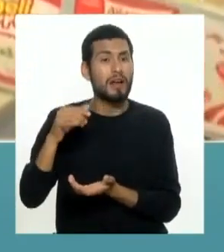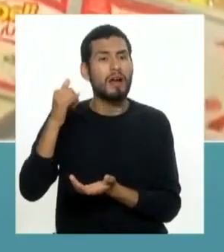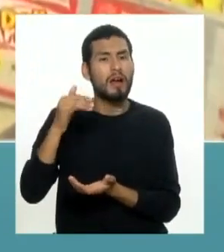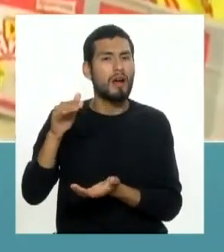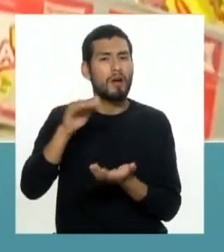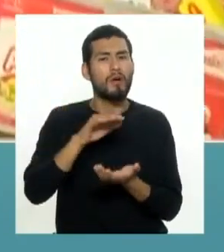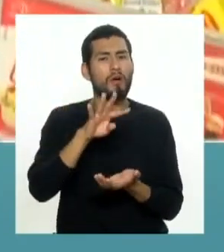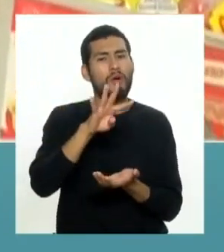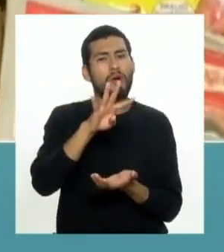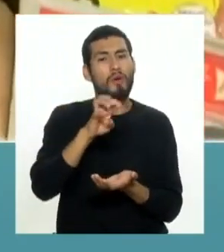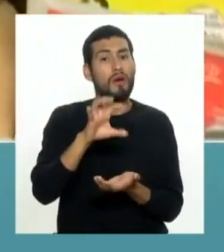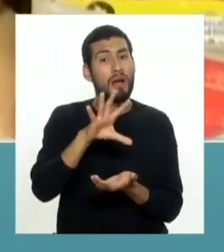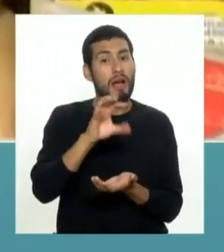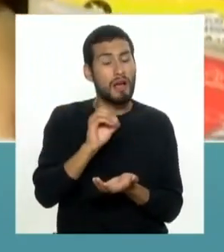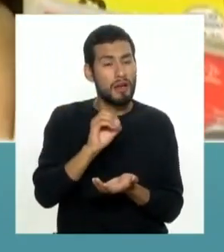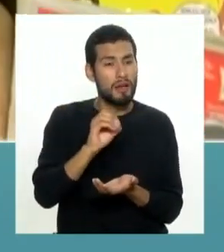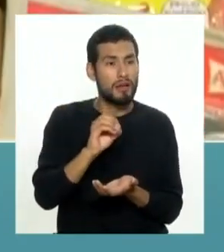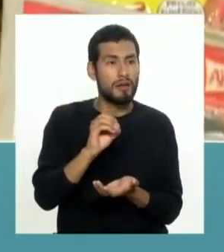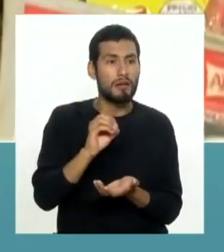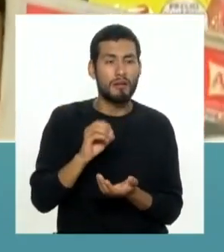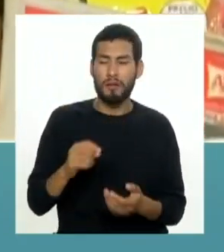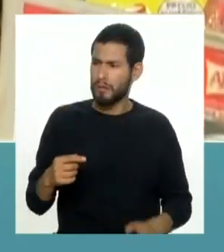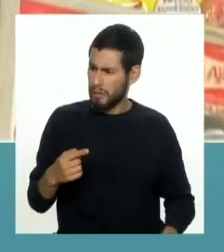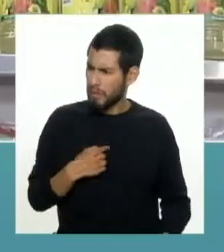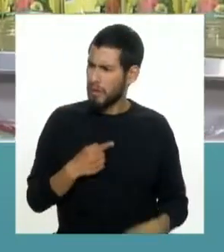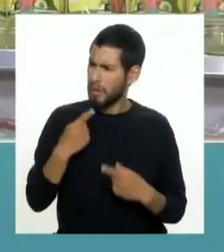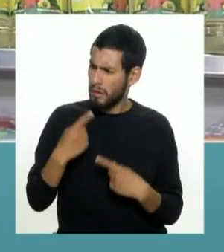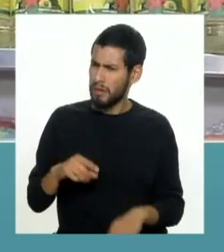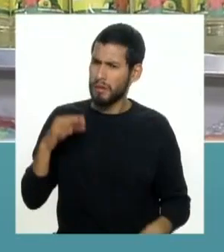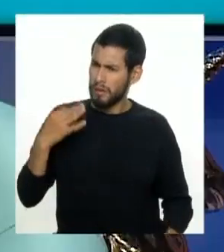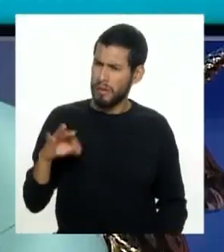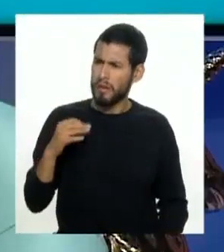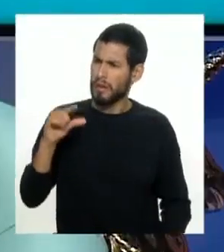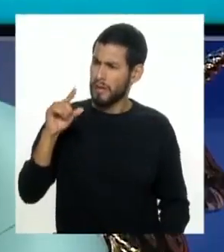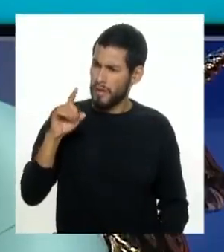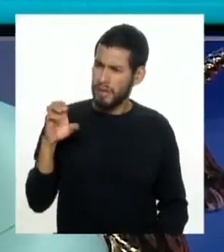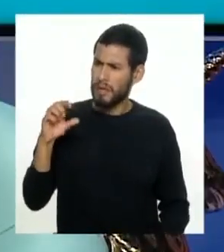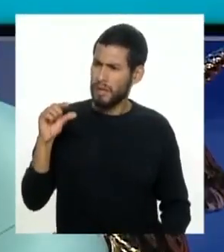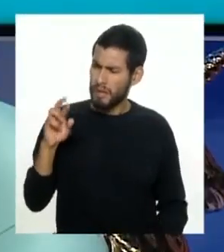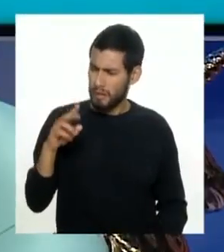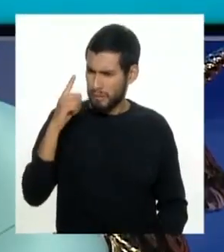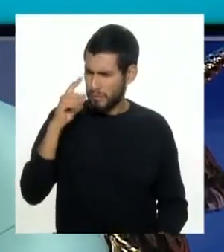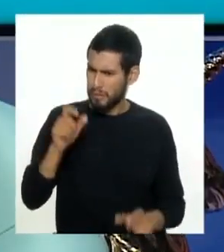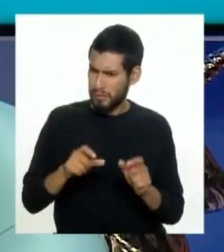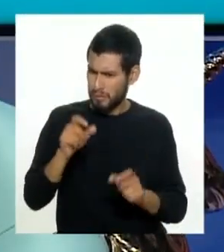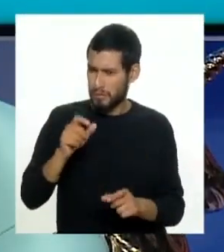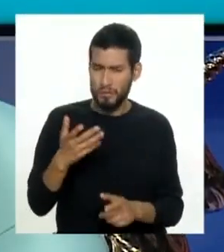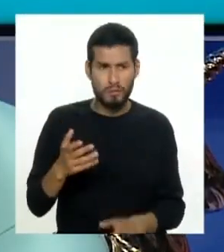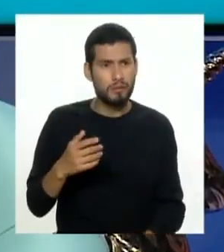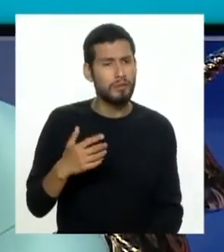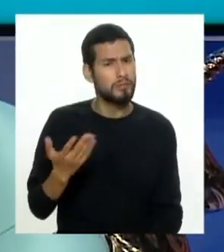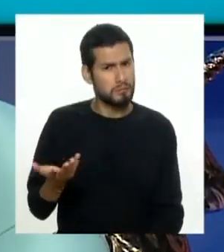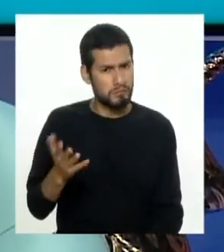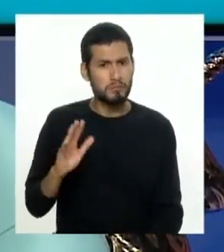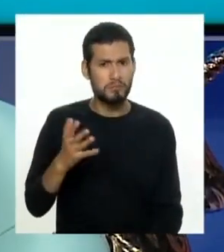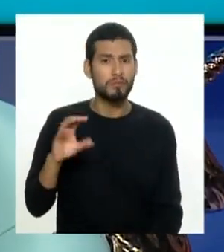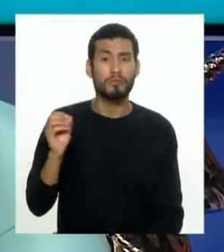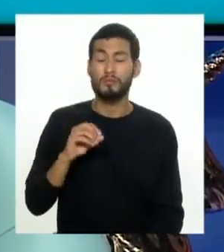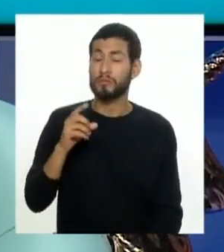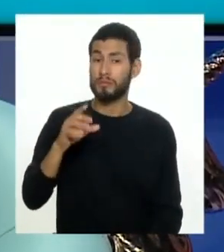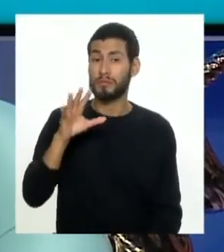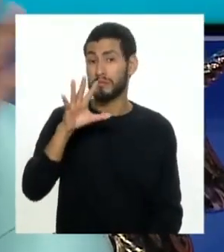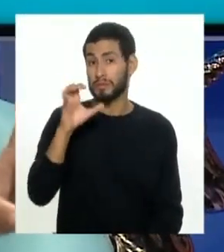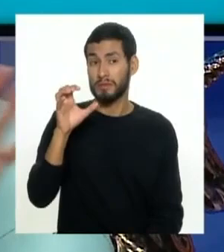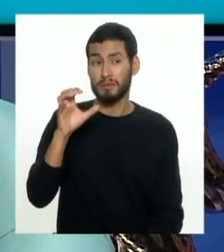le dan 450 gramos fideos a me pasó eso yo siempre digo 100 gramos por cada persona más o menos entonces ya con un paquetito de